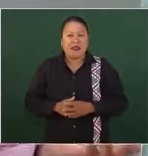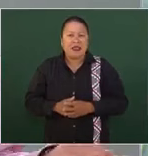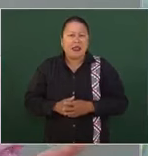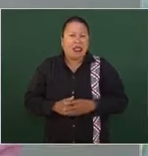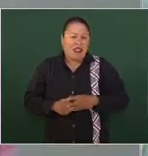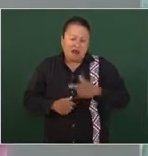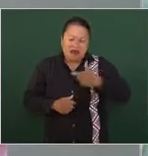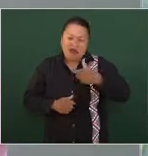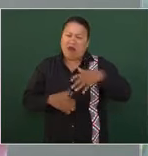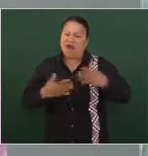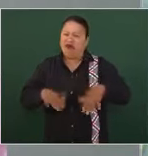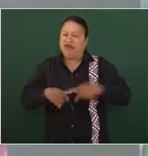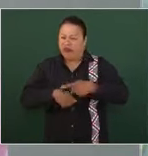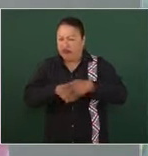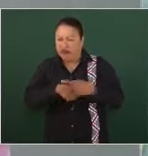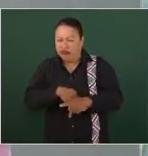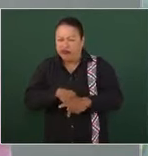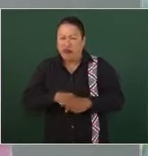alto poder